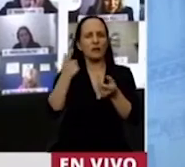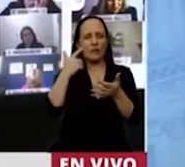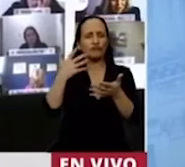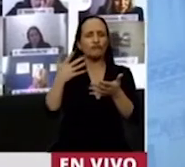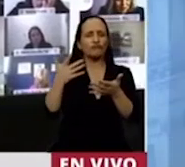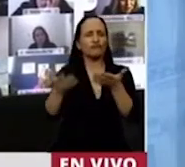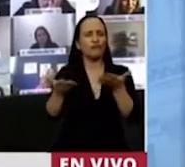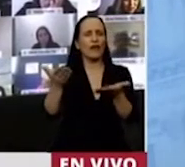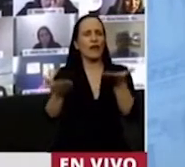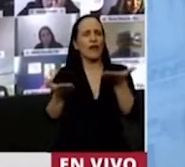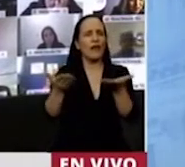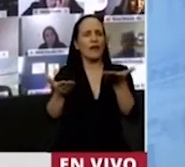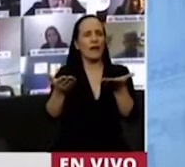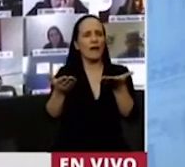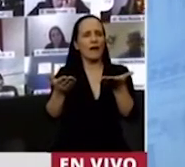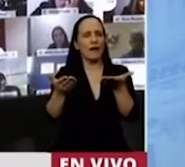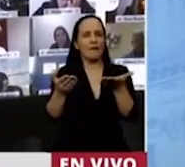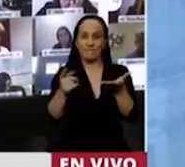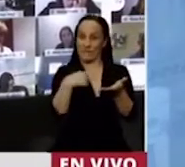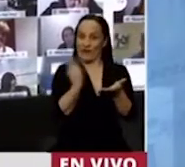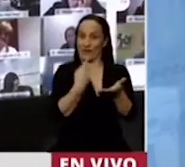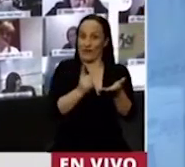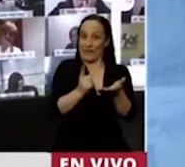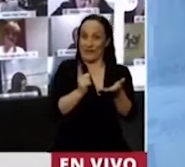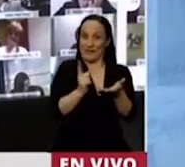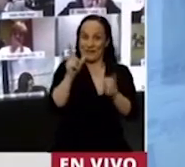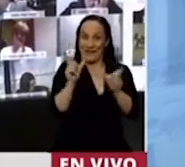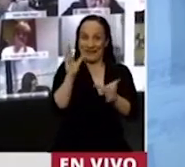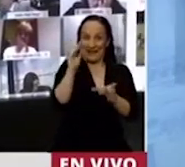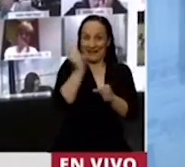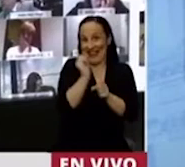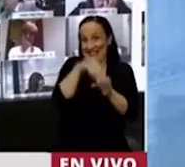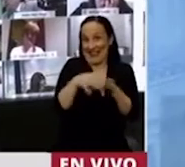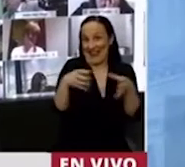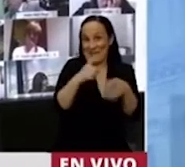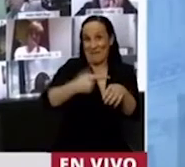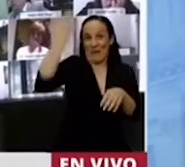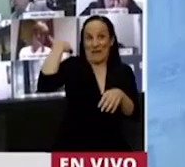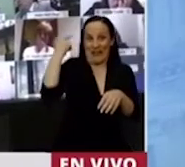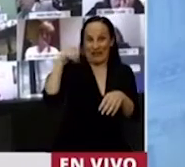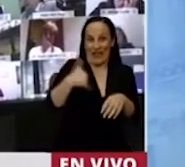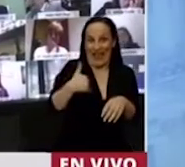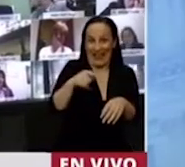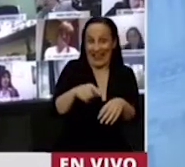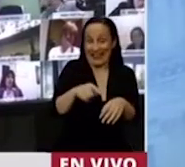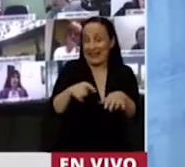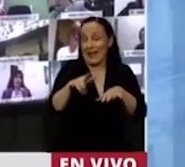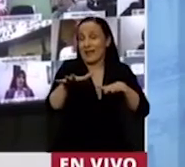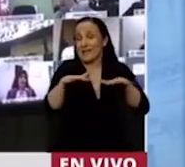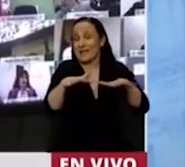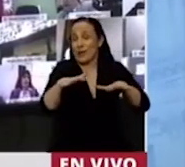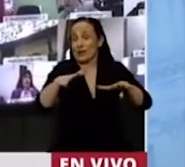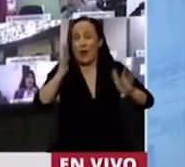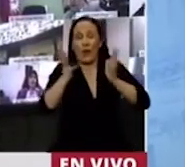Somos mucho parte de esa generación que venía una Argentina invertebrada y